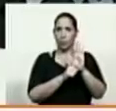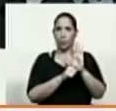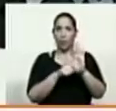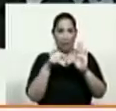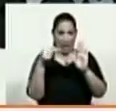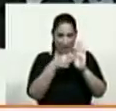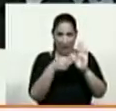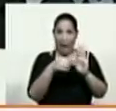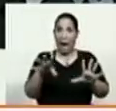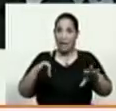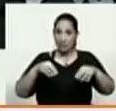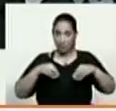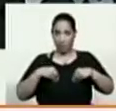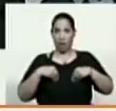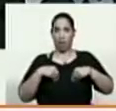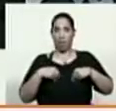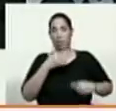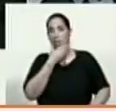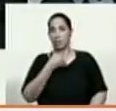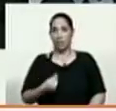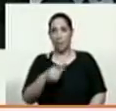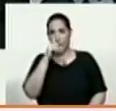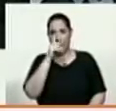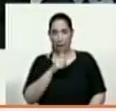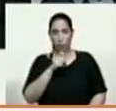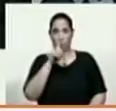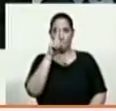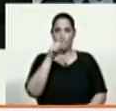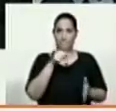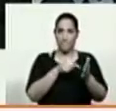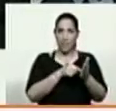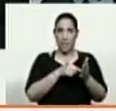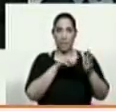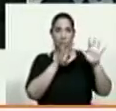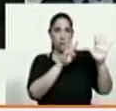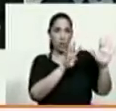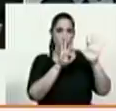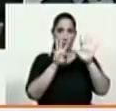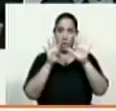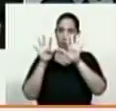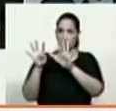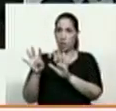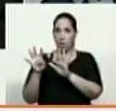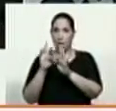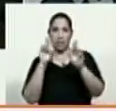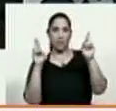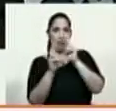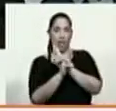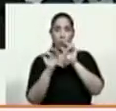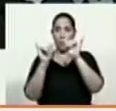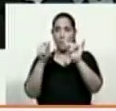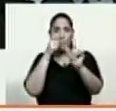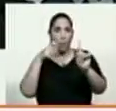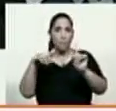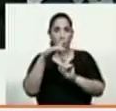en diciembre del año de 1999 en un referéndum por el pueblo de Venezuela,